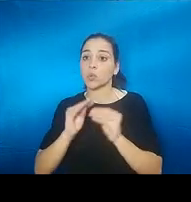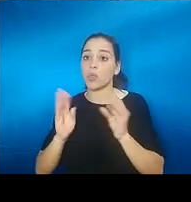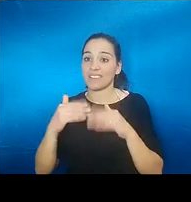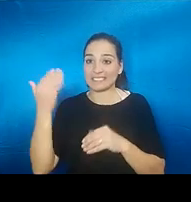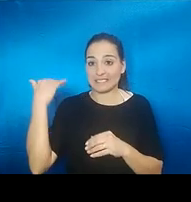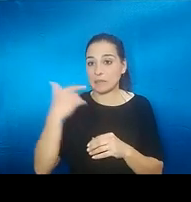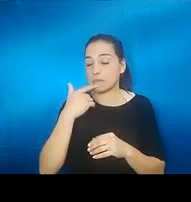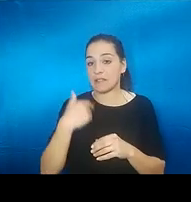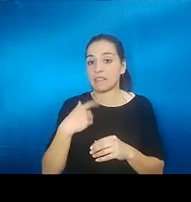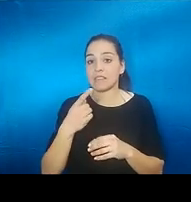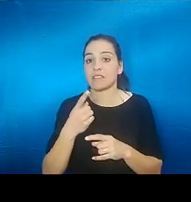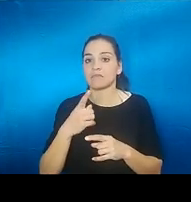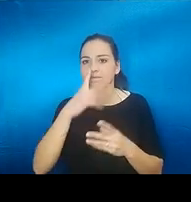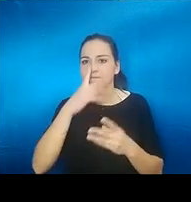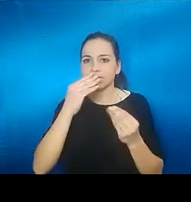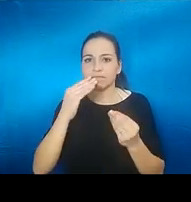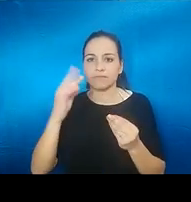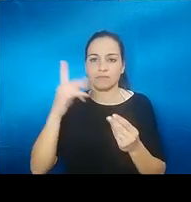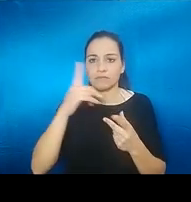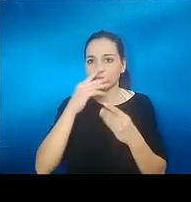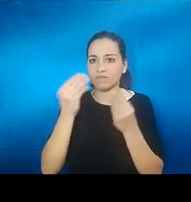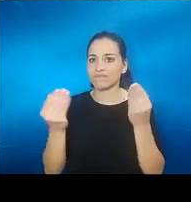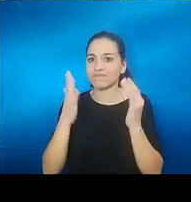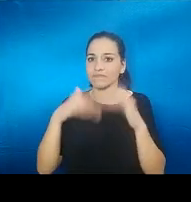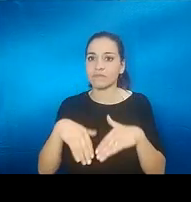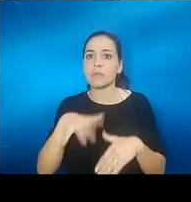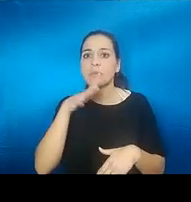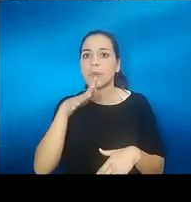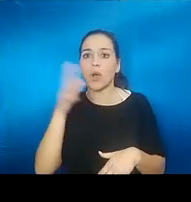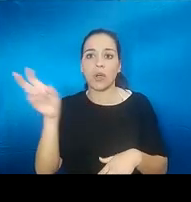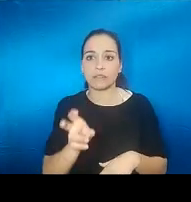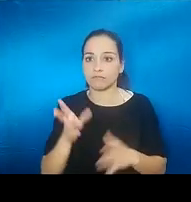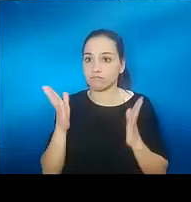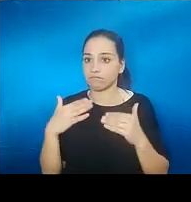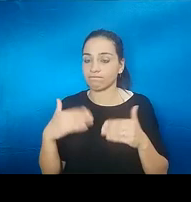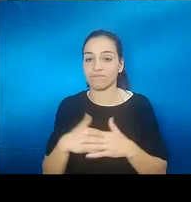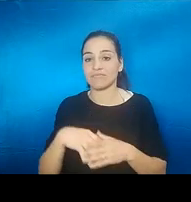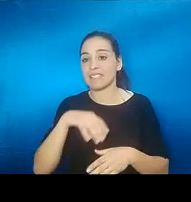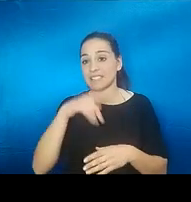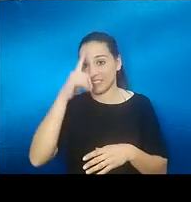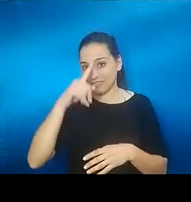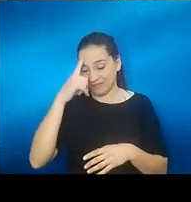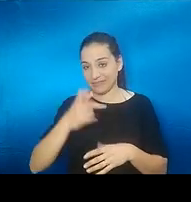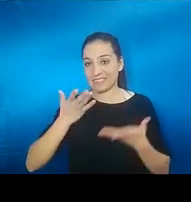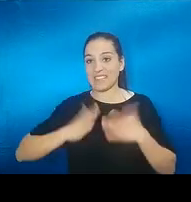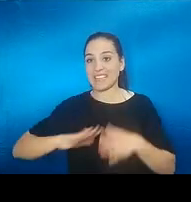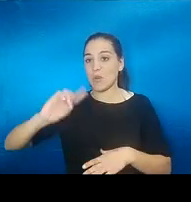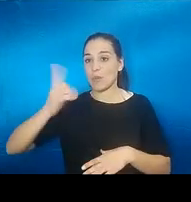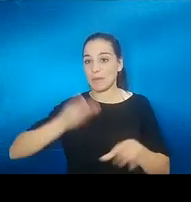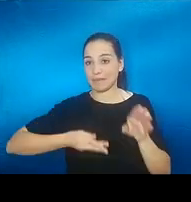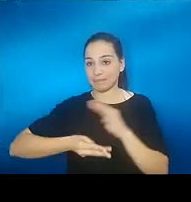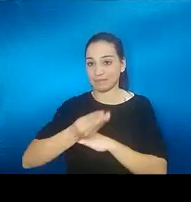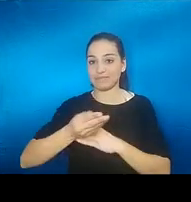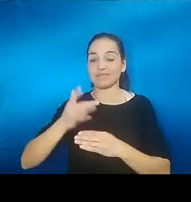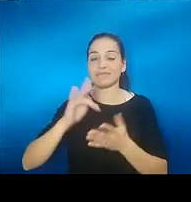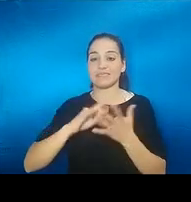nadie supo decirme por qué pasó esto coincide con el nacimiento de mi primer hijo hace 18 años casi